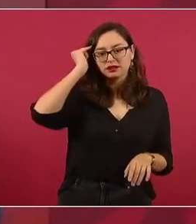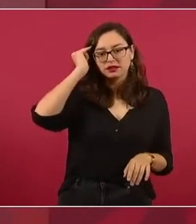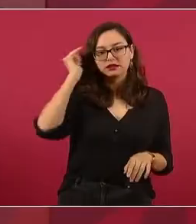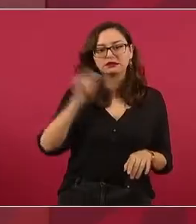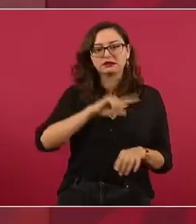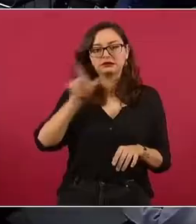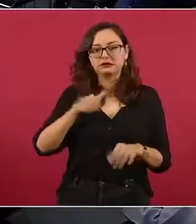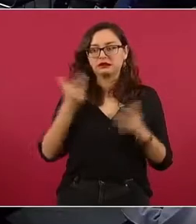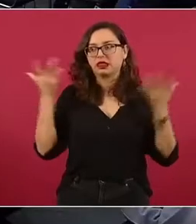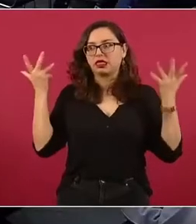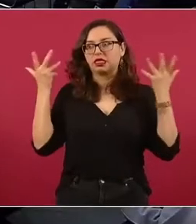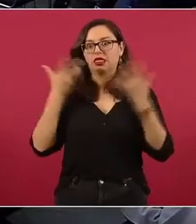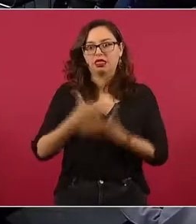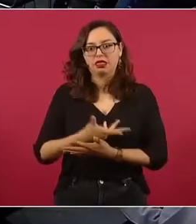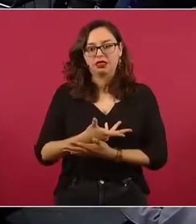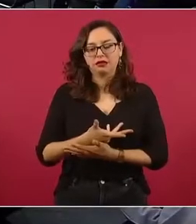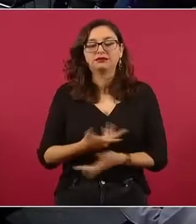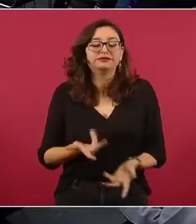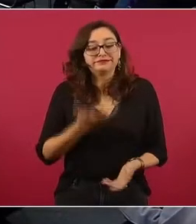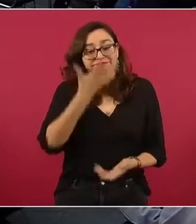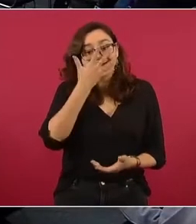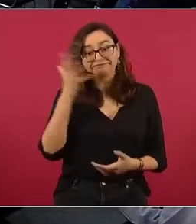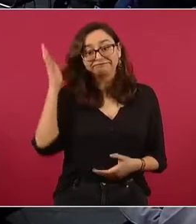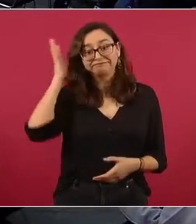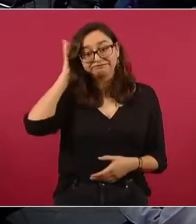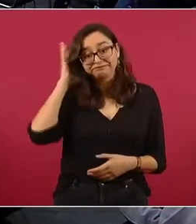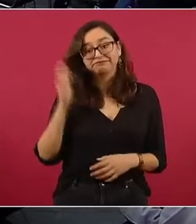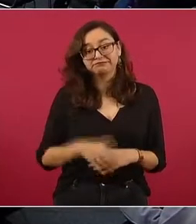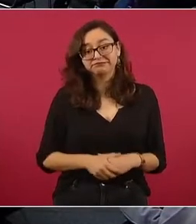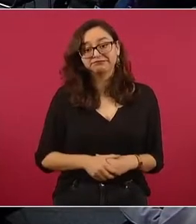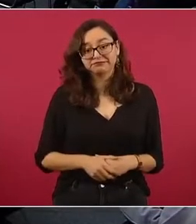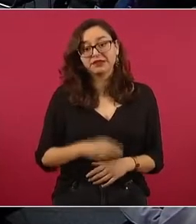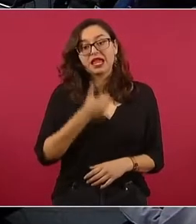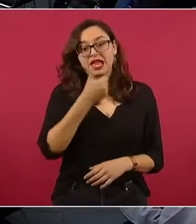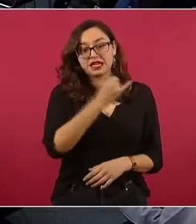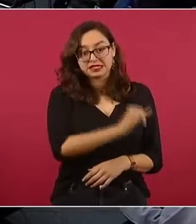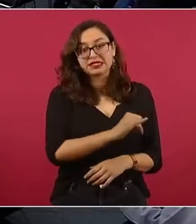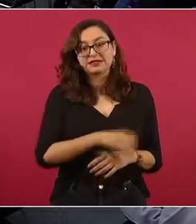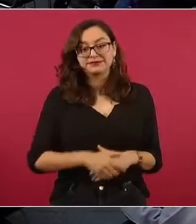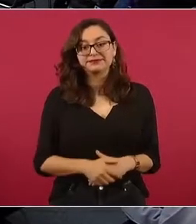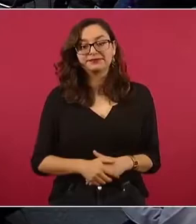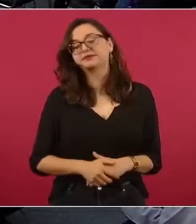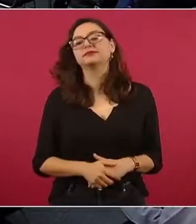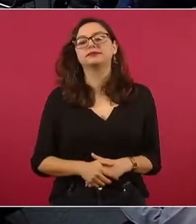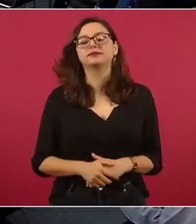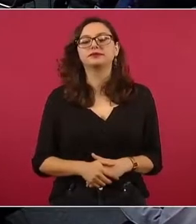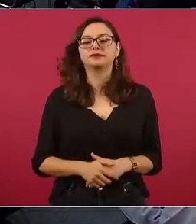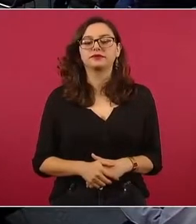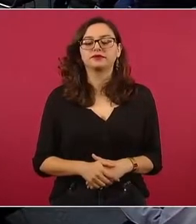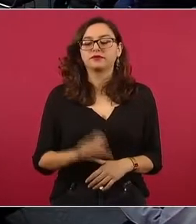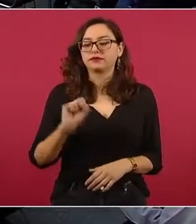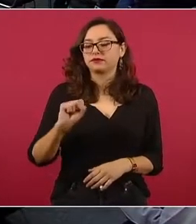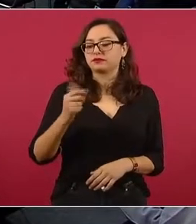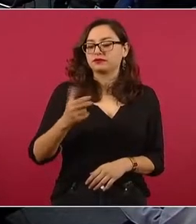Otro caso que a mí hasta me apena, porque yo lo propuse como secretario de Hacienda,